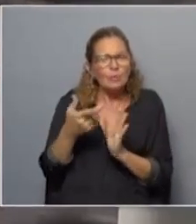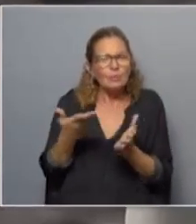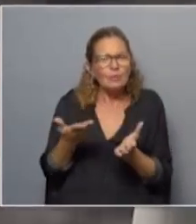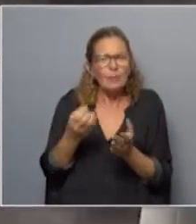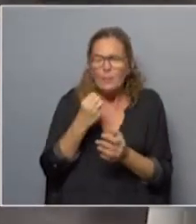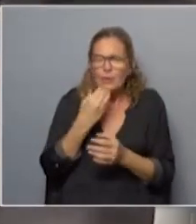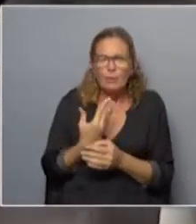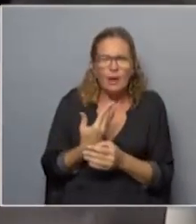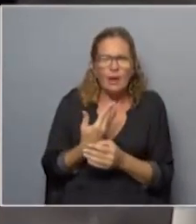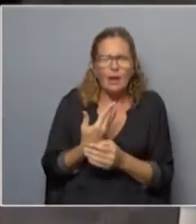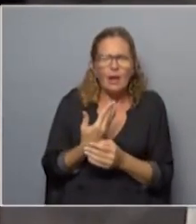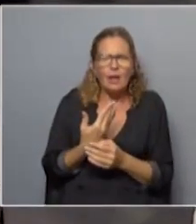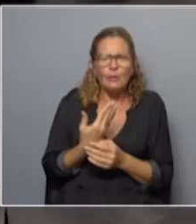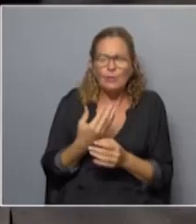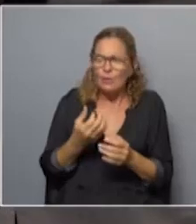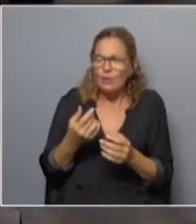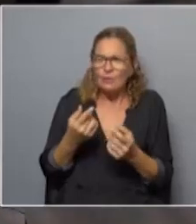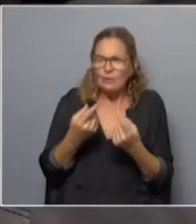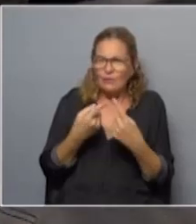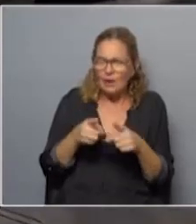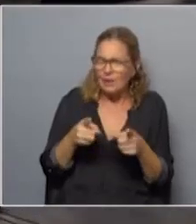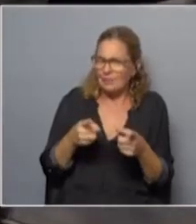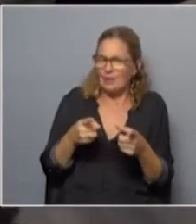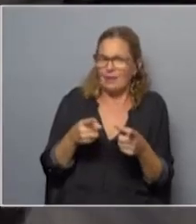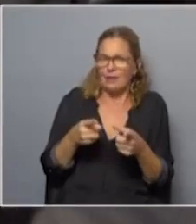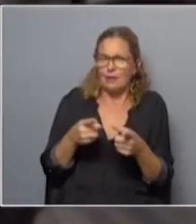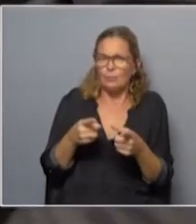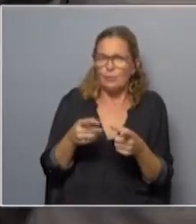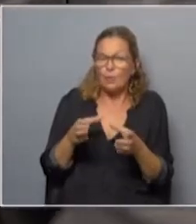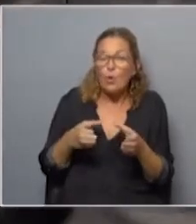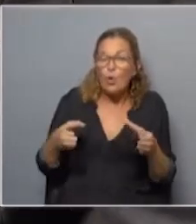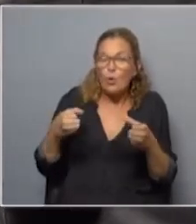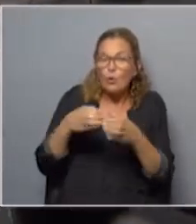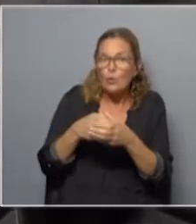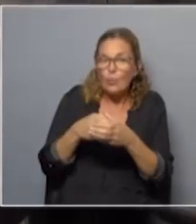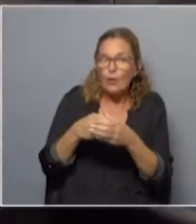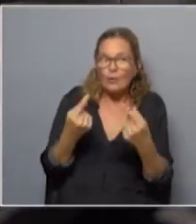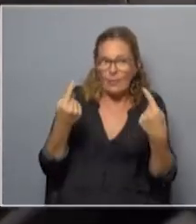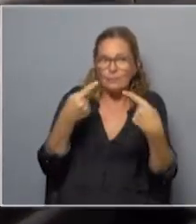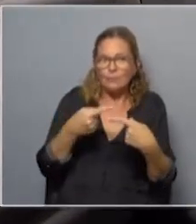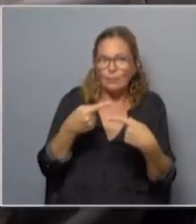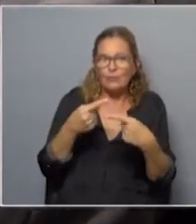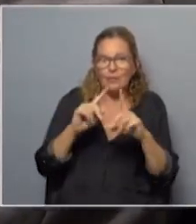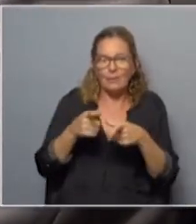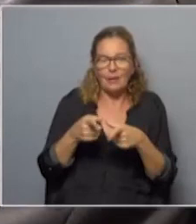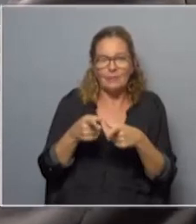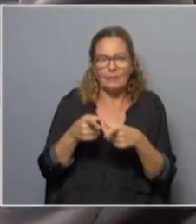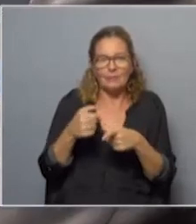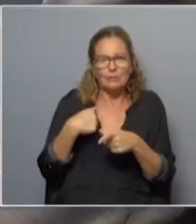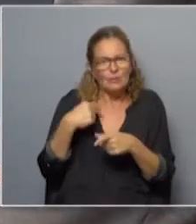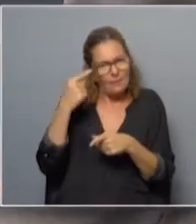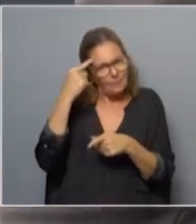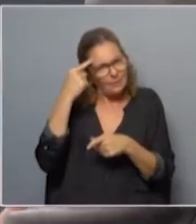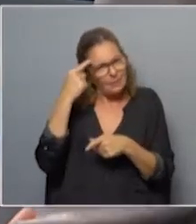mejorados en cuanto a su legitimidad y en cuanto a su persuasividad por una incorporación de la oposición? Yo creo que